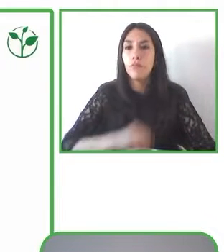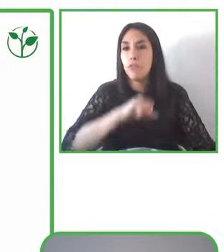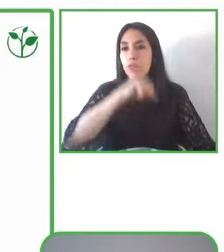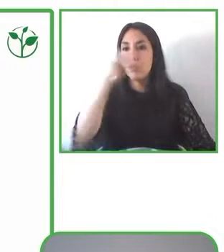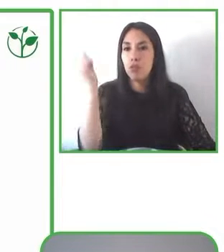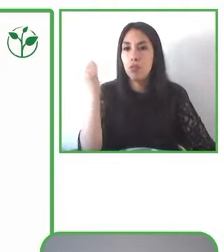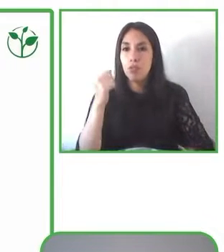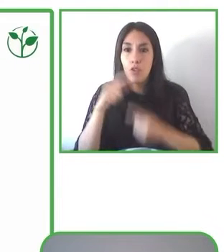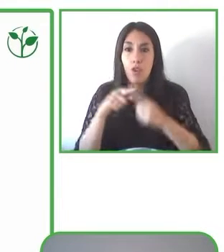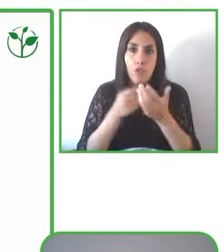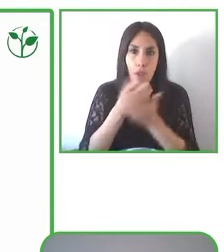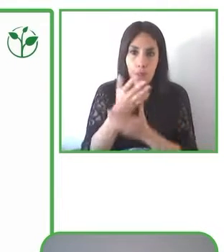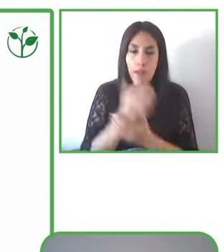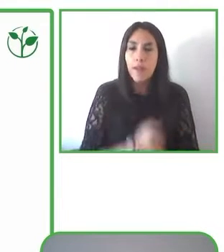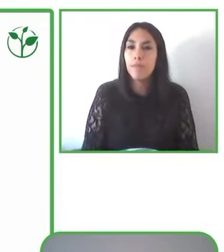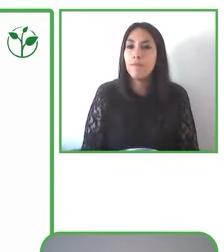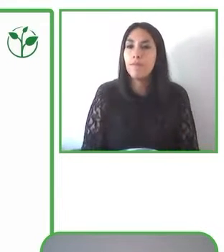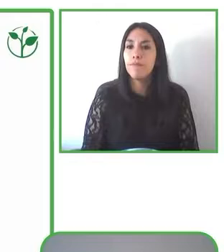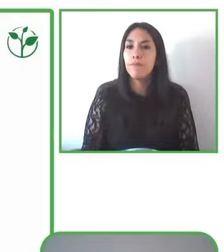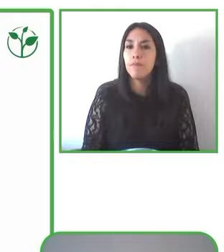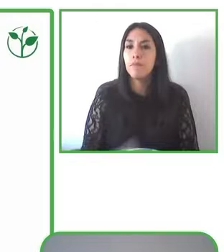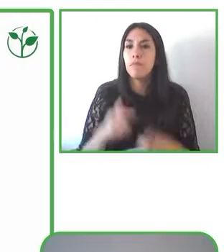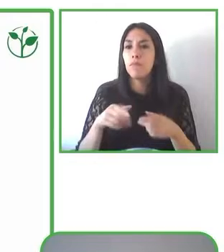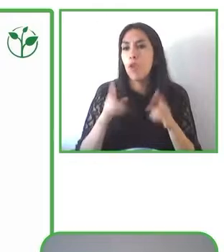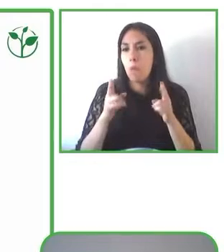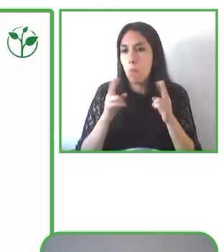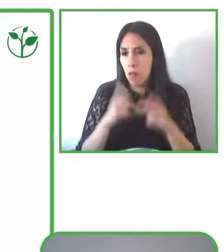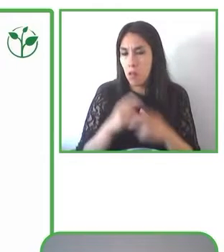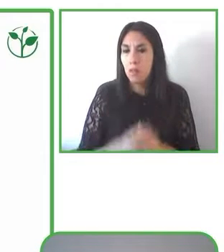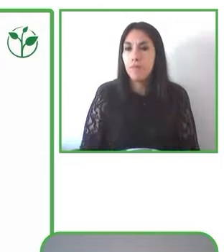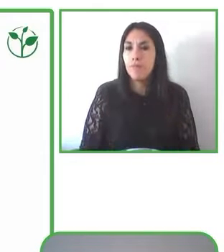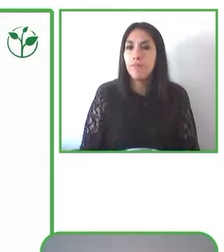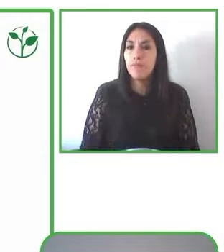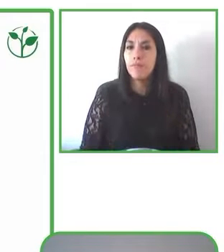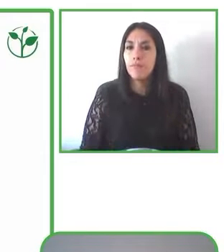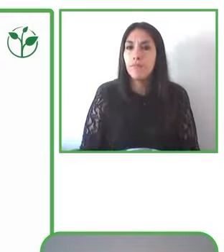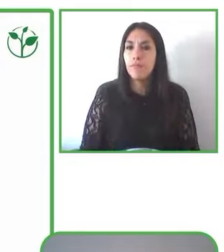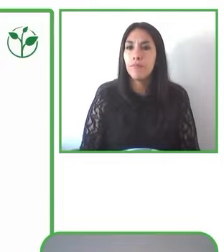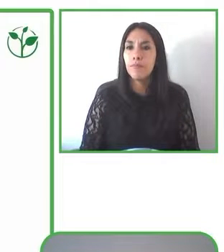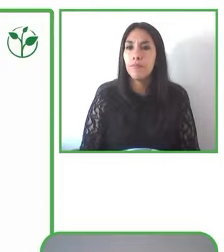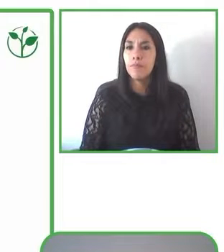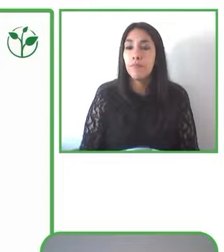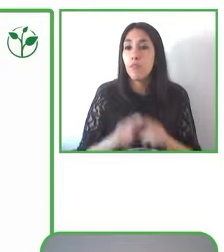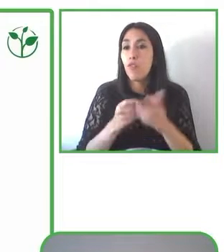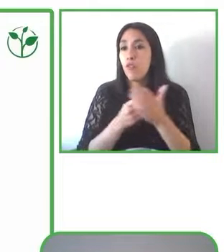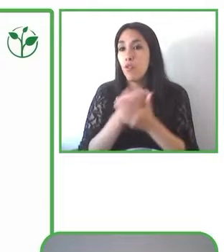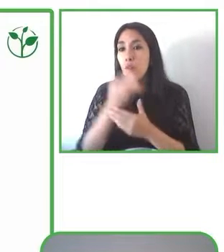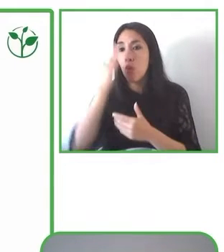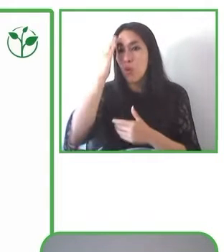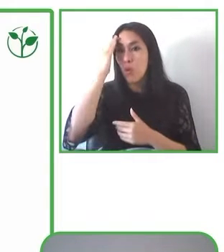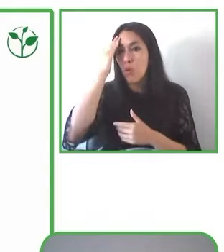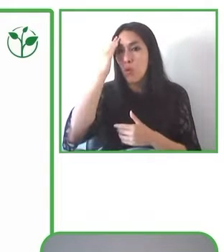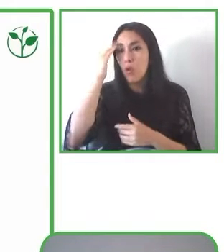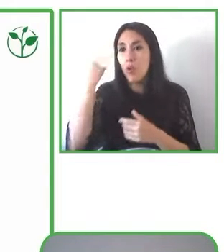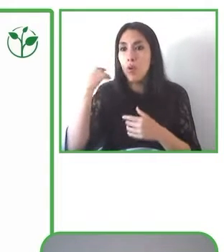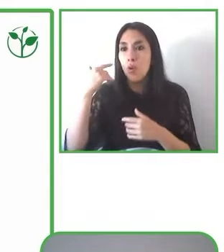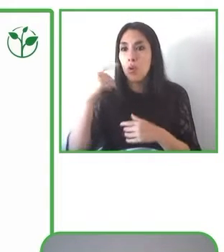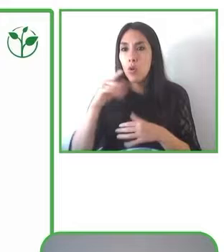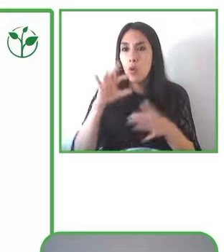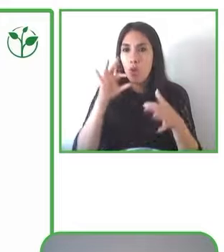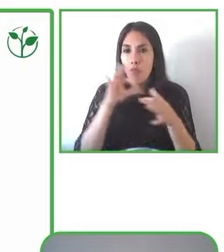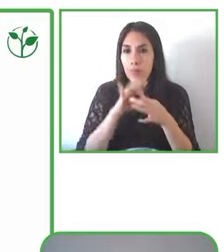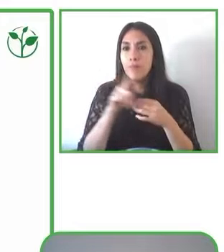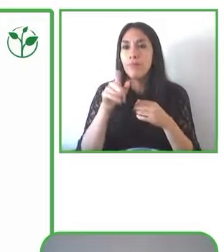realmente es algo cognitivo. Por ejemplo, muestro aquí